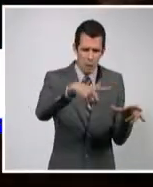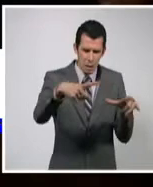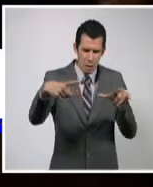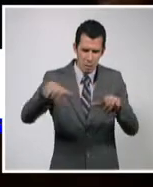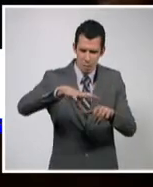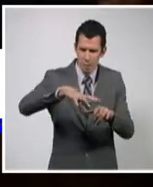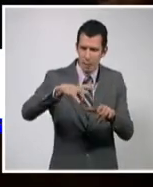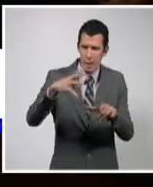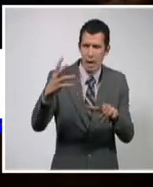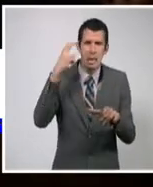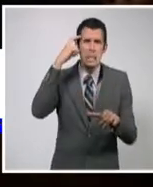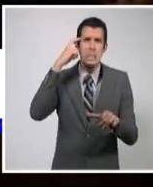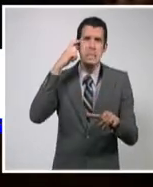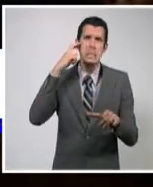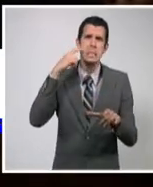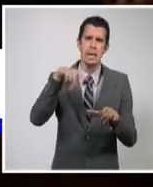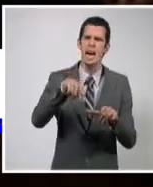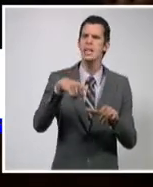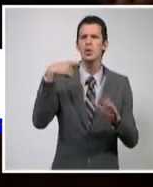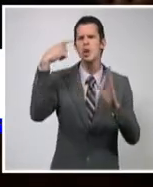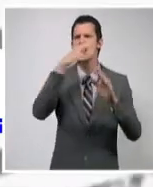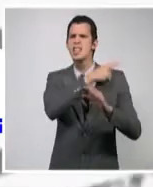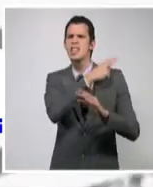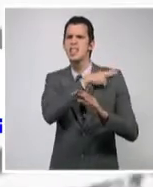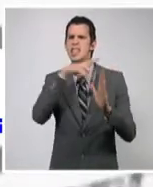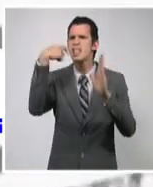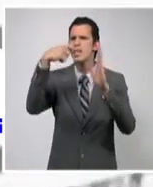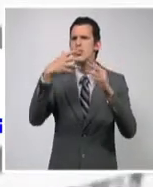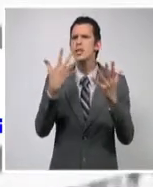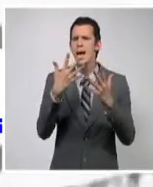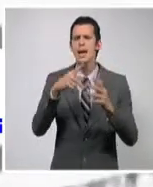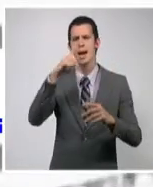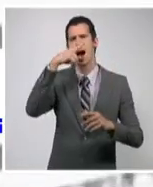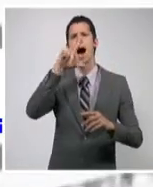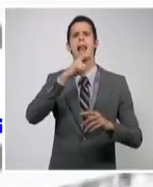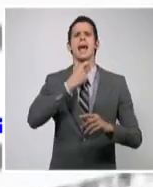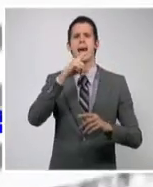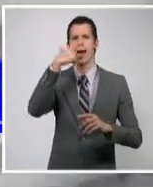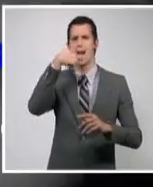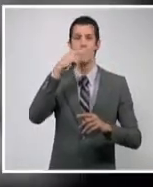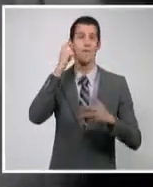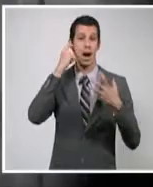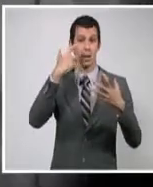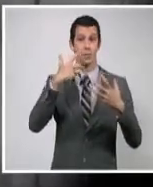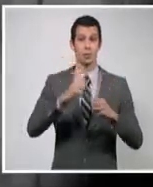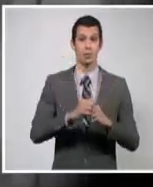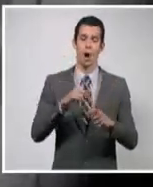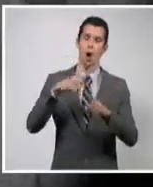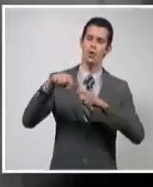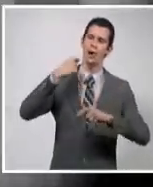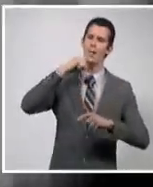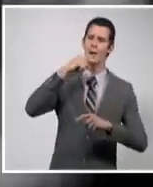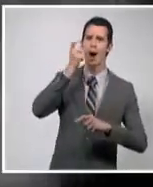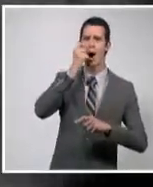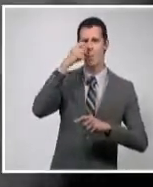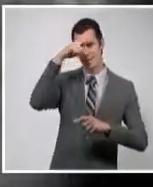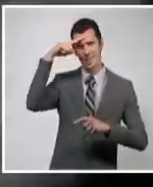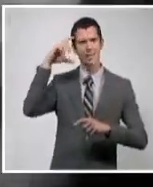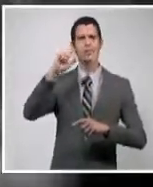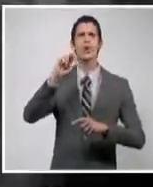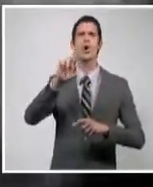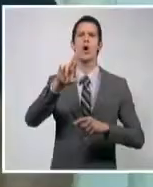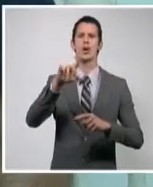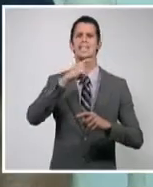documental. Hemos creado alianza con The World Field Foundation, que lidera Martín Scorsese. Y también en este momento hay dos proyectos muy